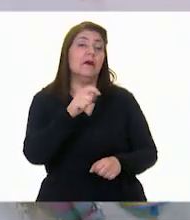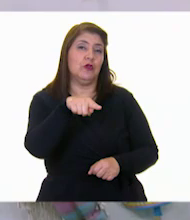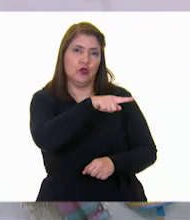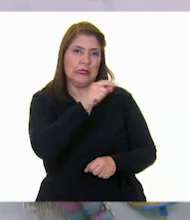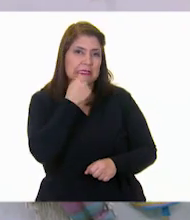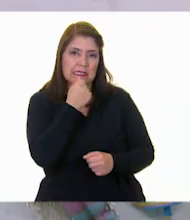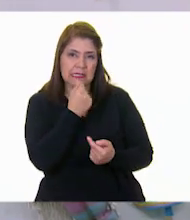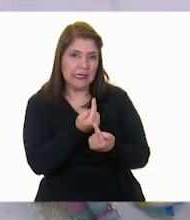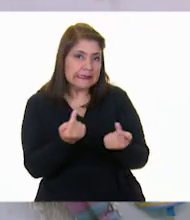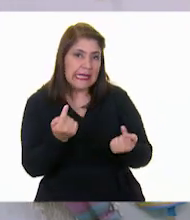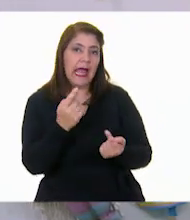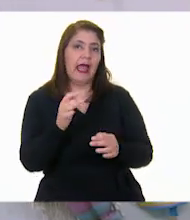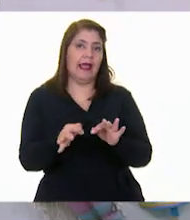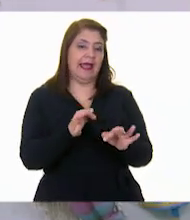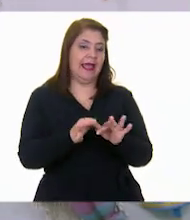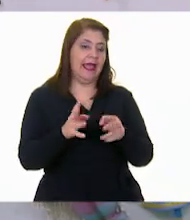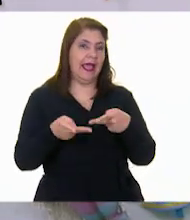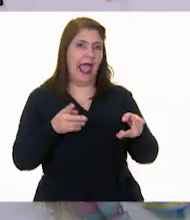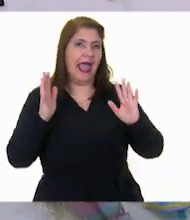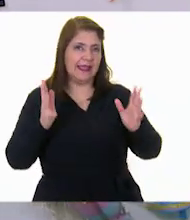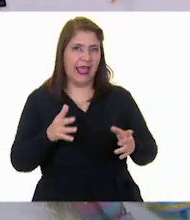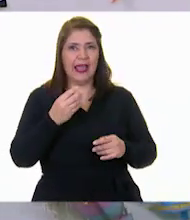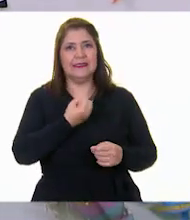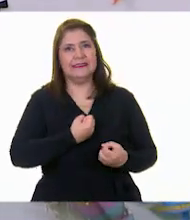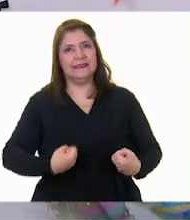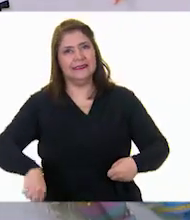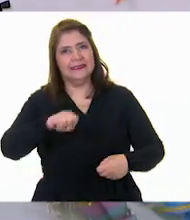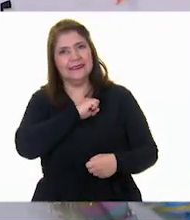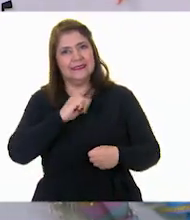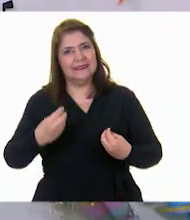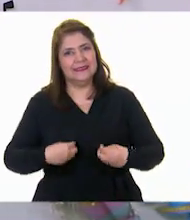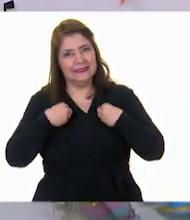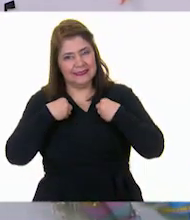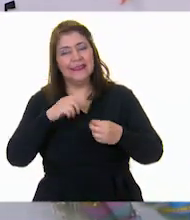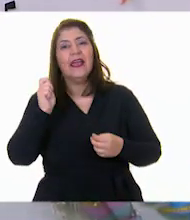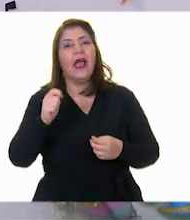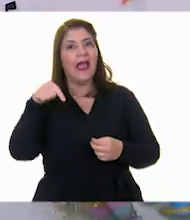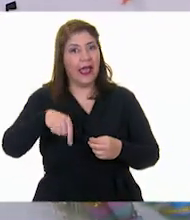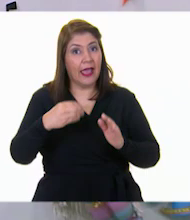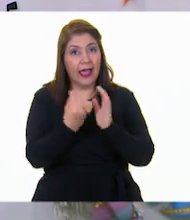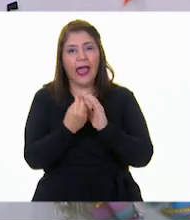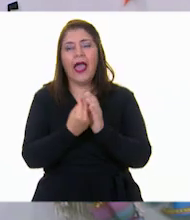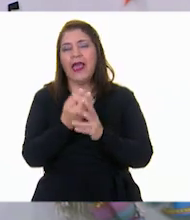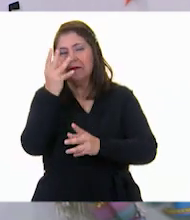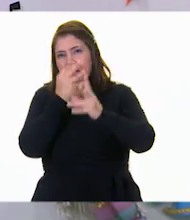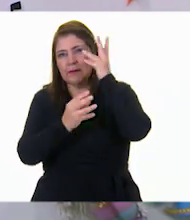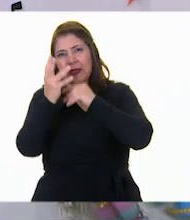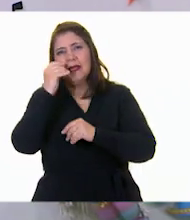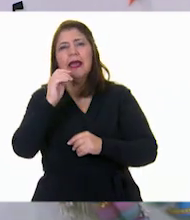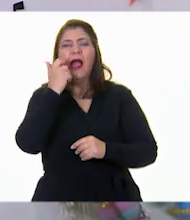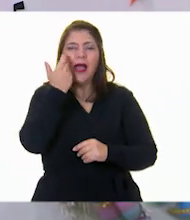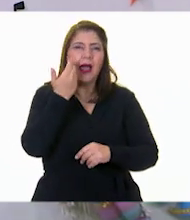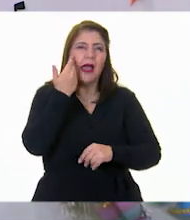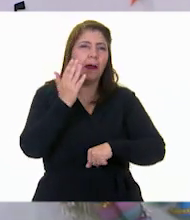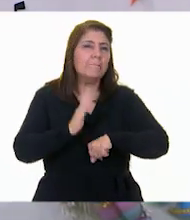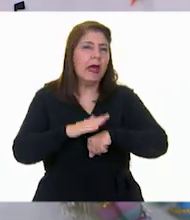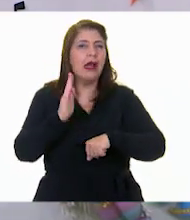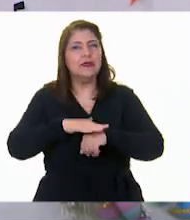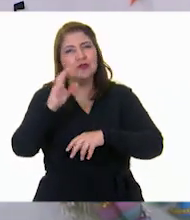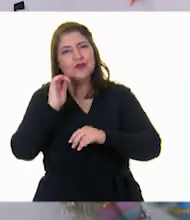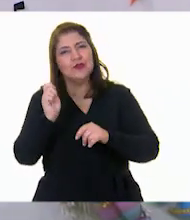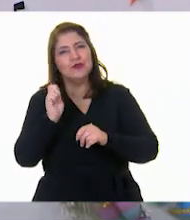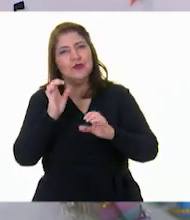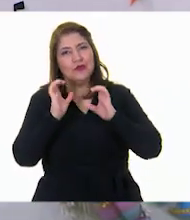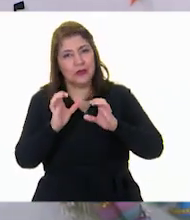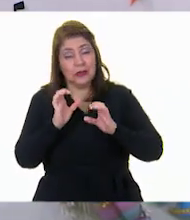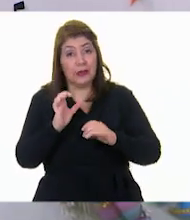que listas y listos con la vida saludable. Aquí en esta clase hemos aprendido tanto que nada más queremos cuidarnos. y ahora para